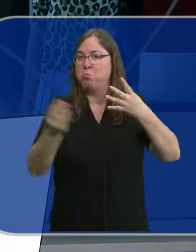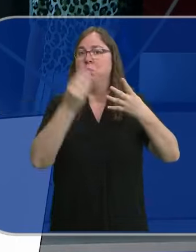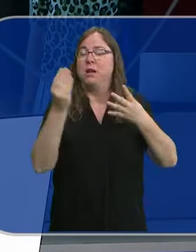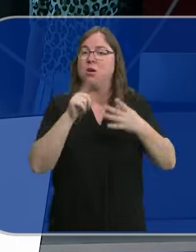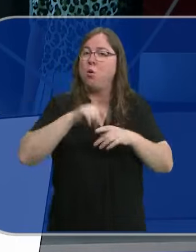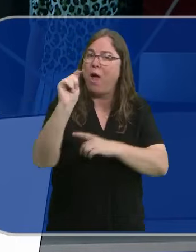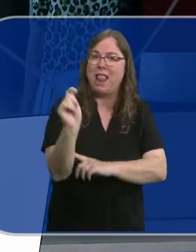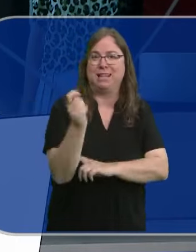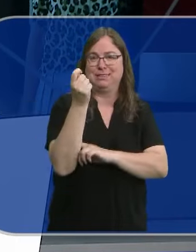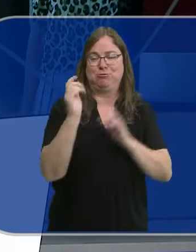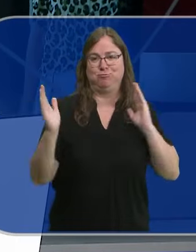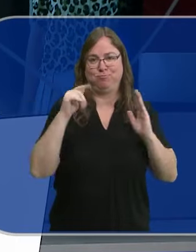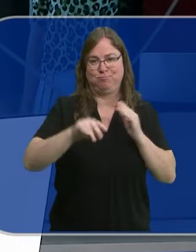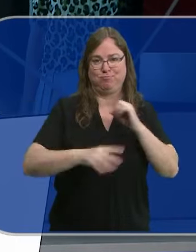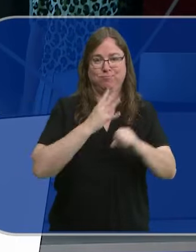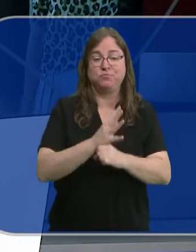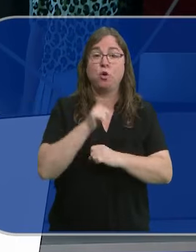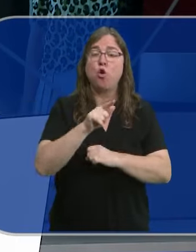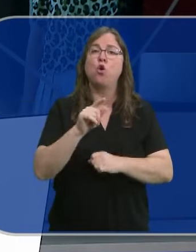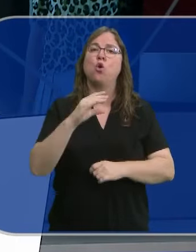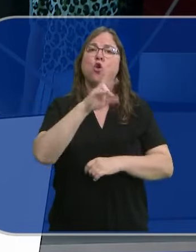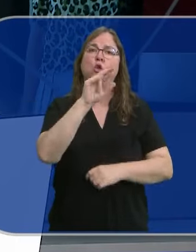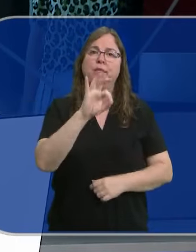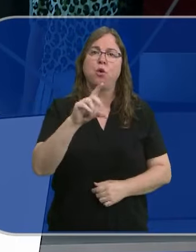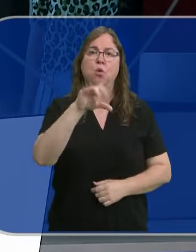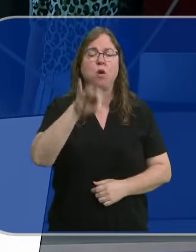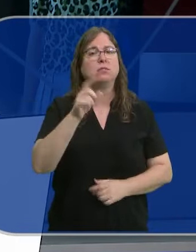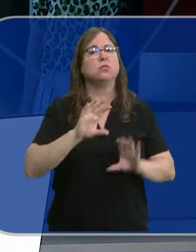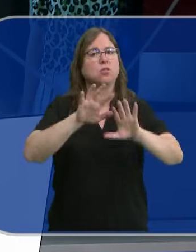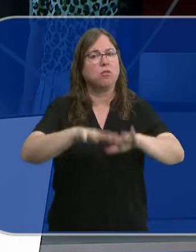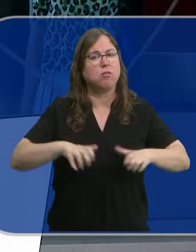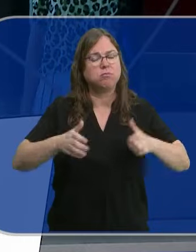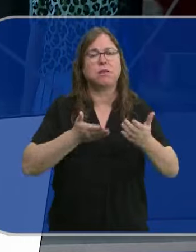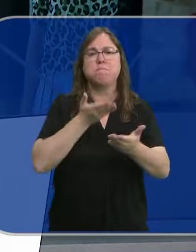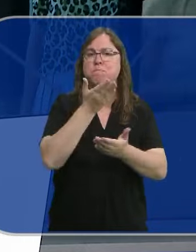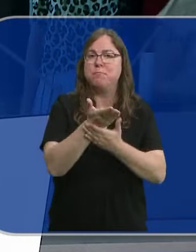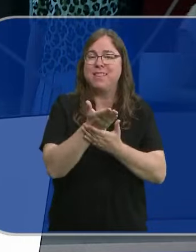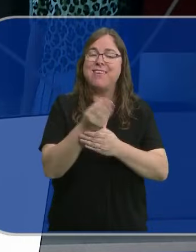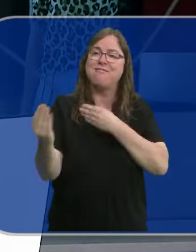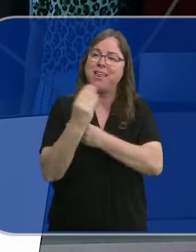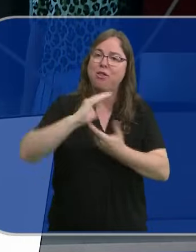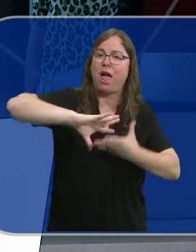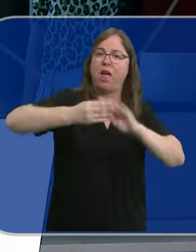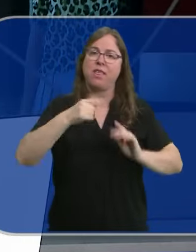los logros de esta legislatura. Rocío Lucas, hoy en las Cortes, ha pedido una financiación ajustada a la realidad de la comunidad.